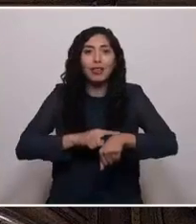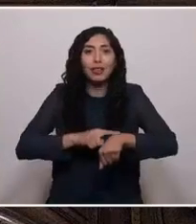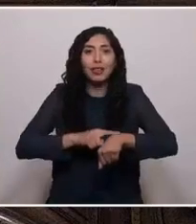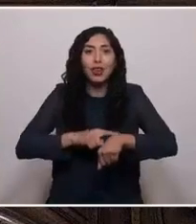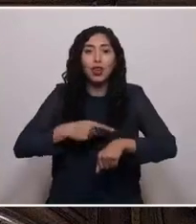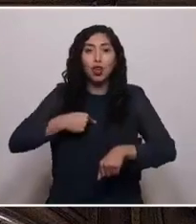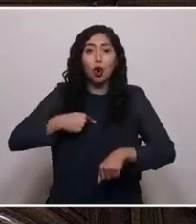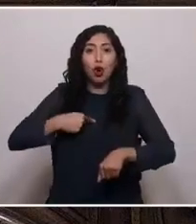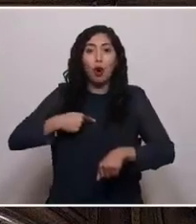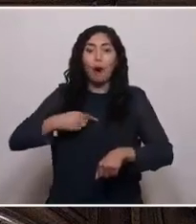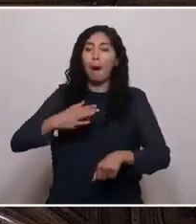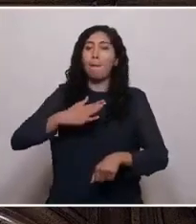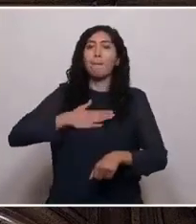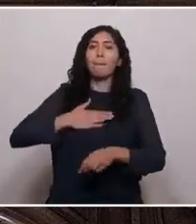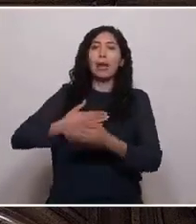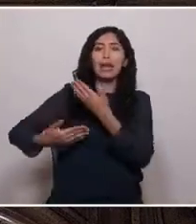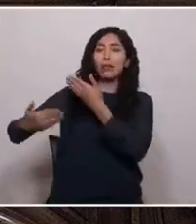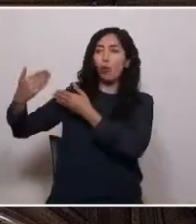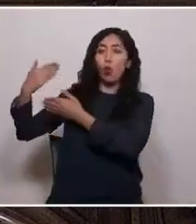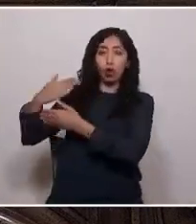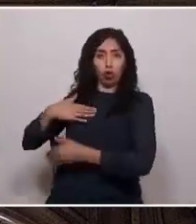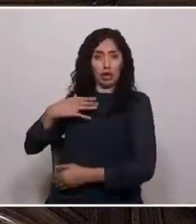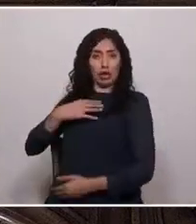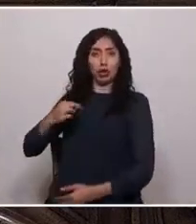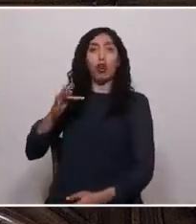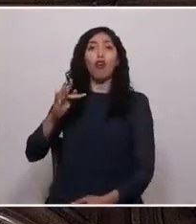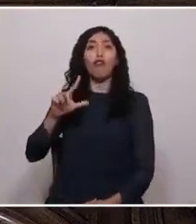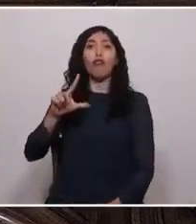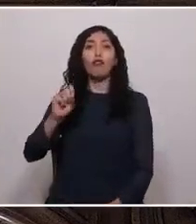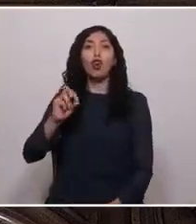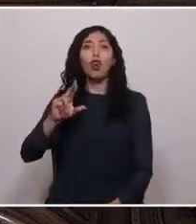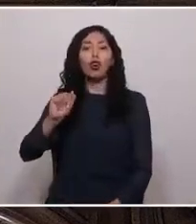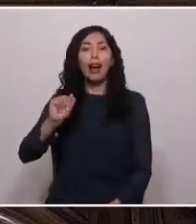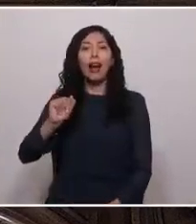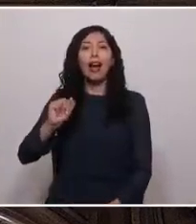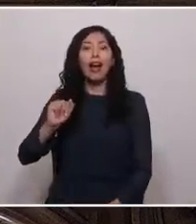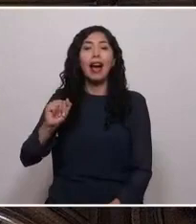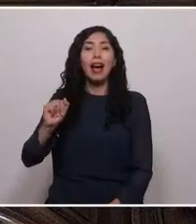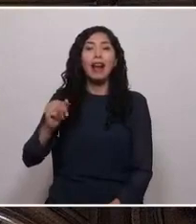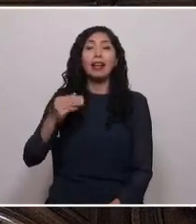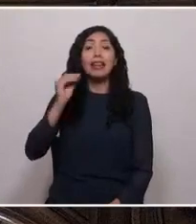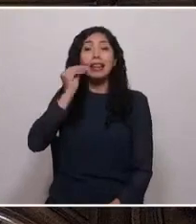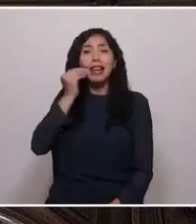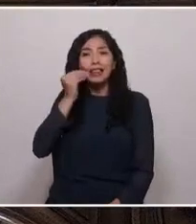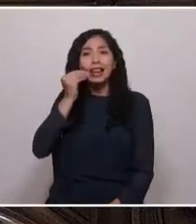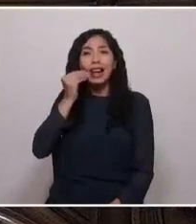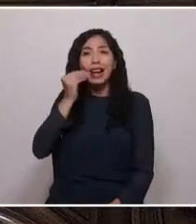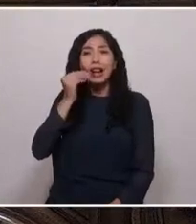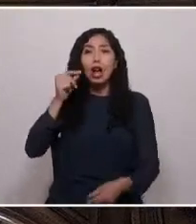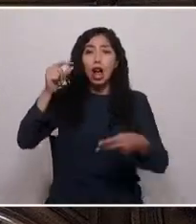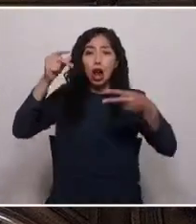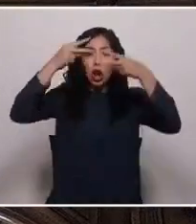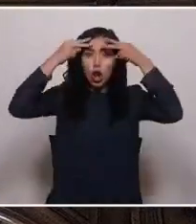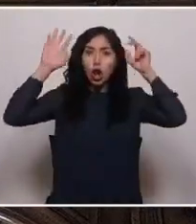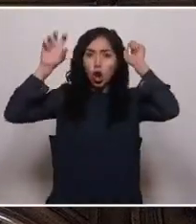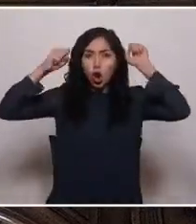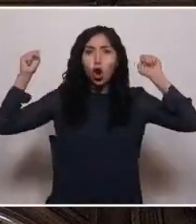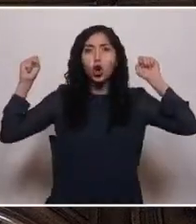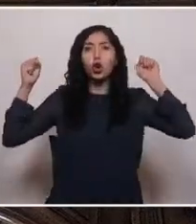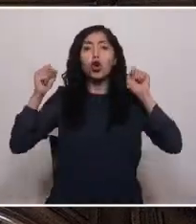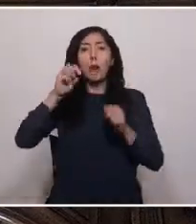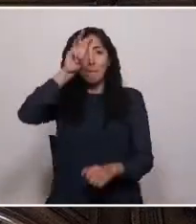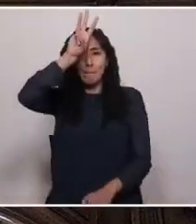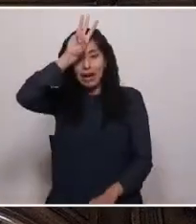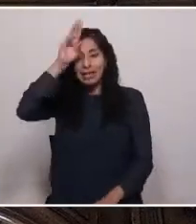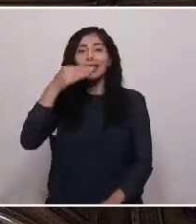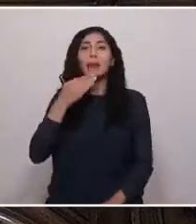linaje ancestral. Soy hija de Flora Painequeo Ancahuay, nieta de Lonco y Machi, y de José Reyes